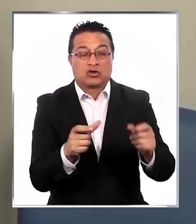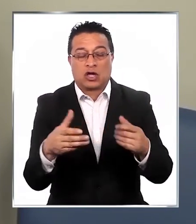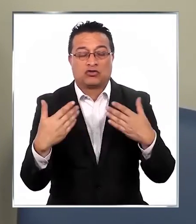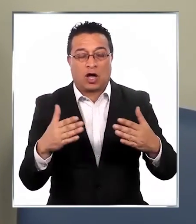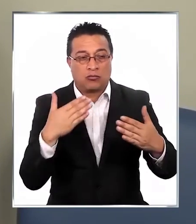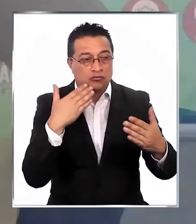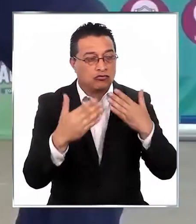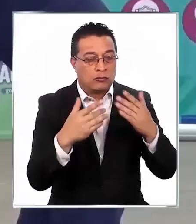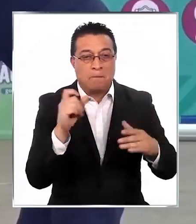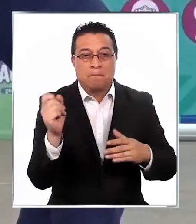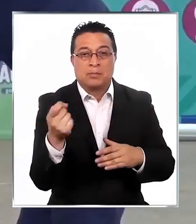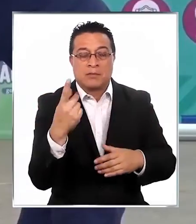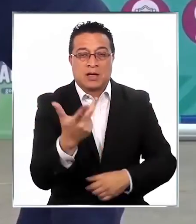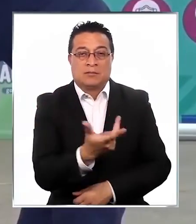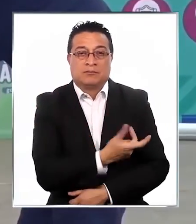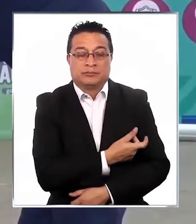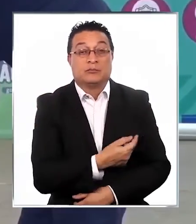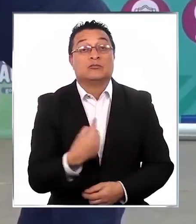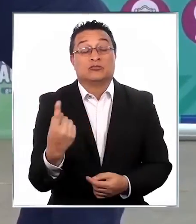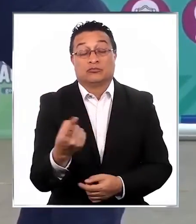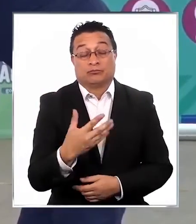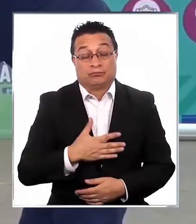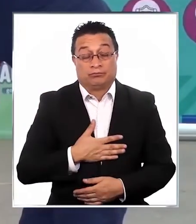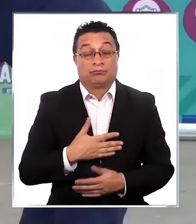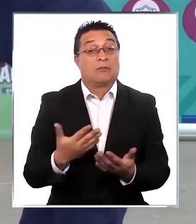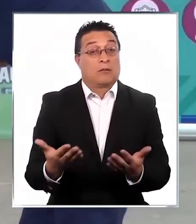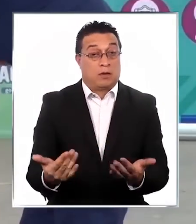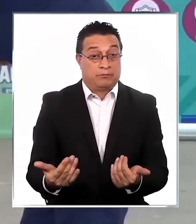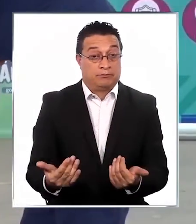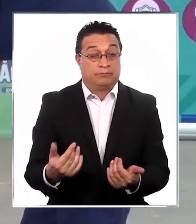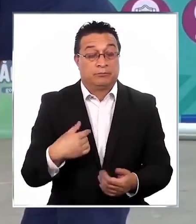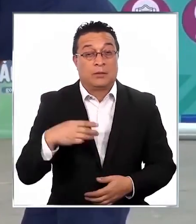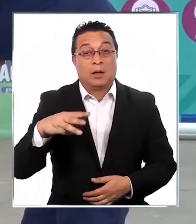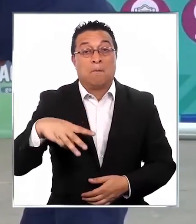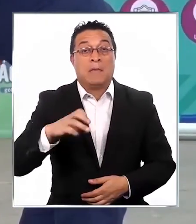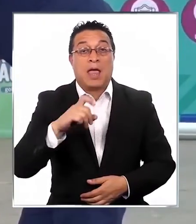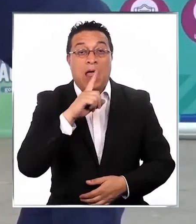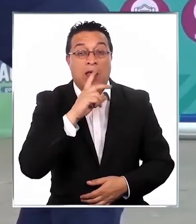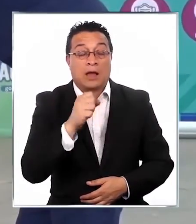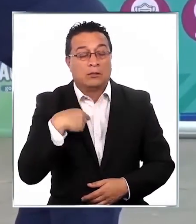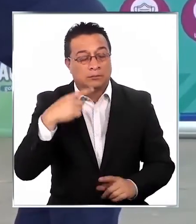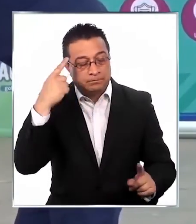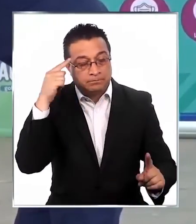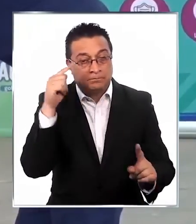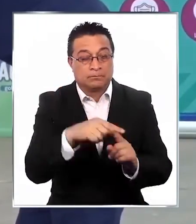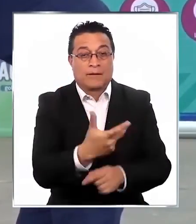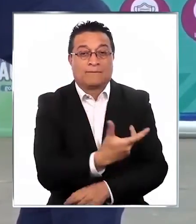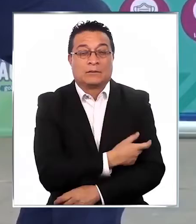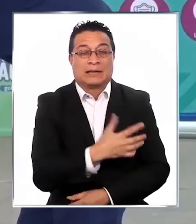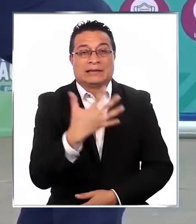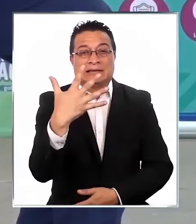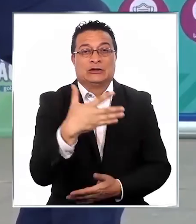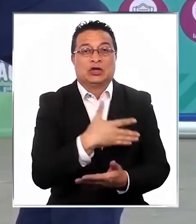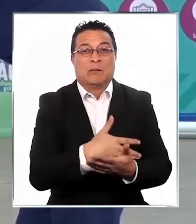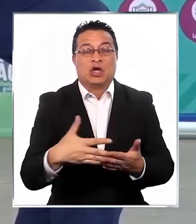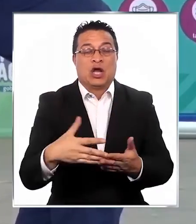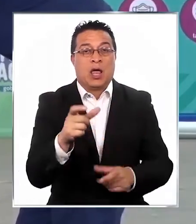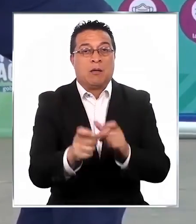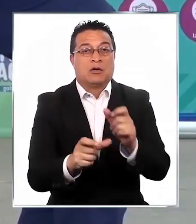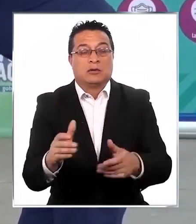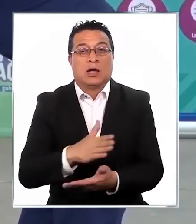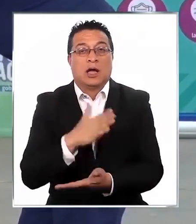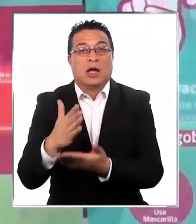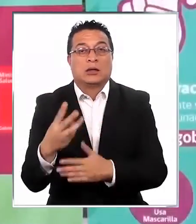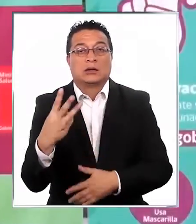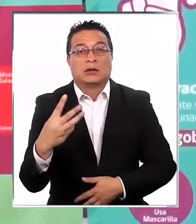han recibido la primera dosis. Así que esperamos que la meta que nos fijamos de vacunar 5 millones de personas